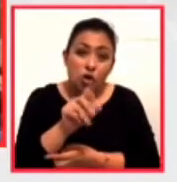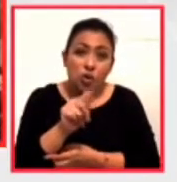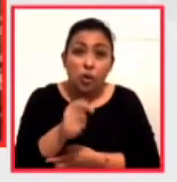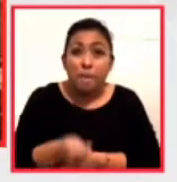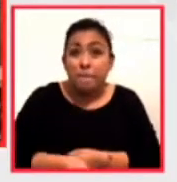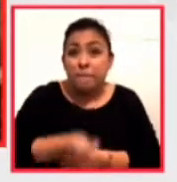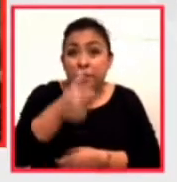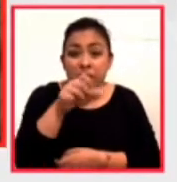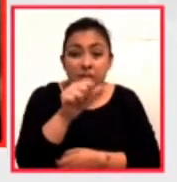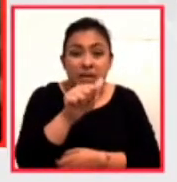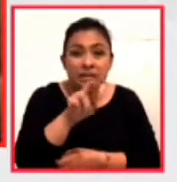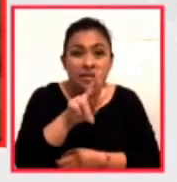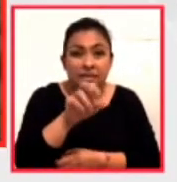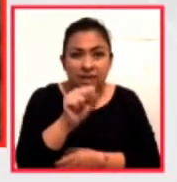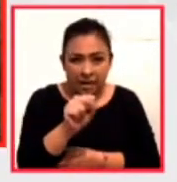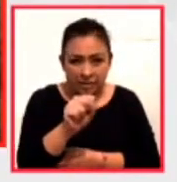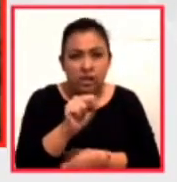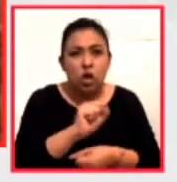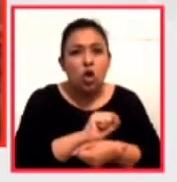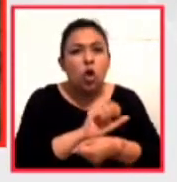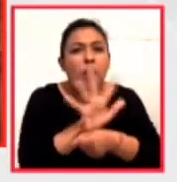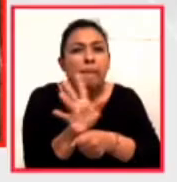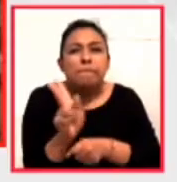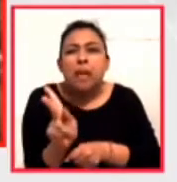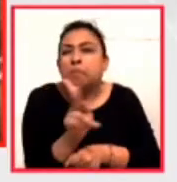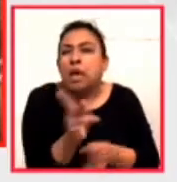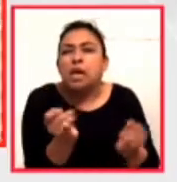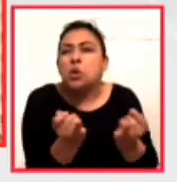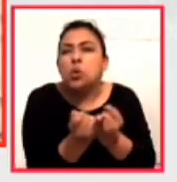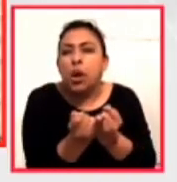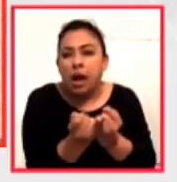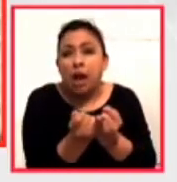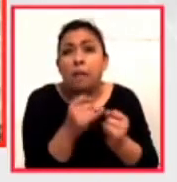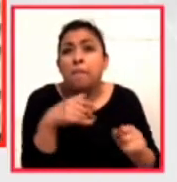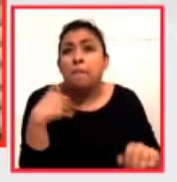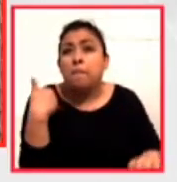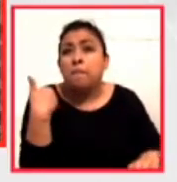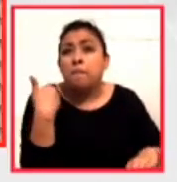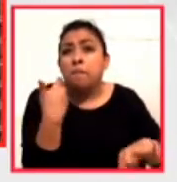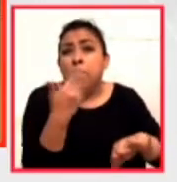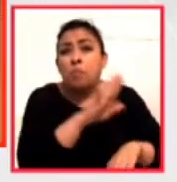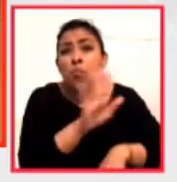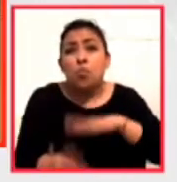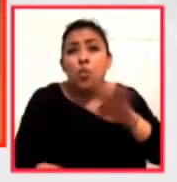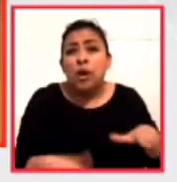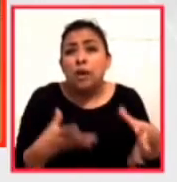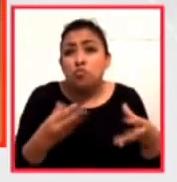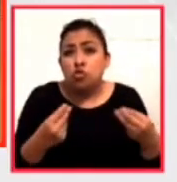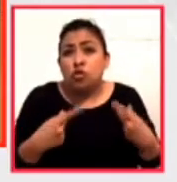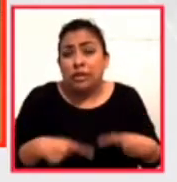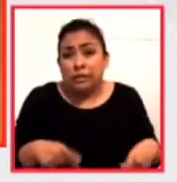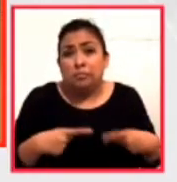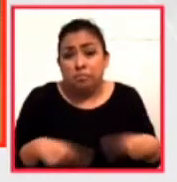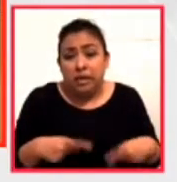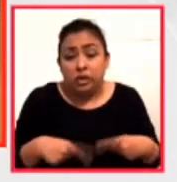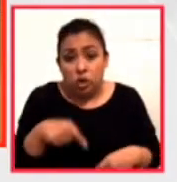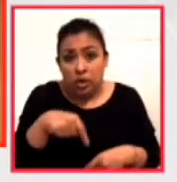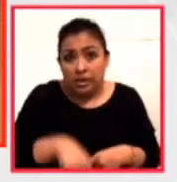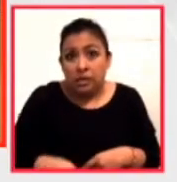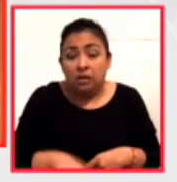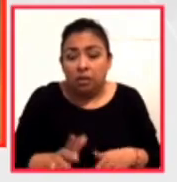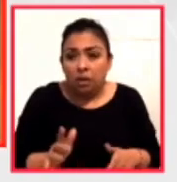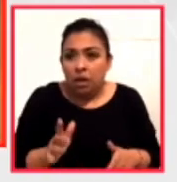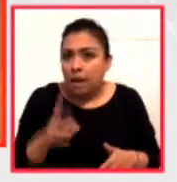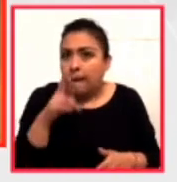un coronavirus similar que mató a un montón de gente aquí y la reacción fue bastante